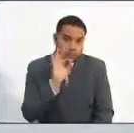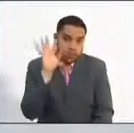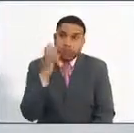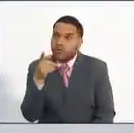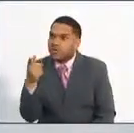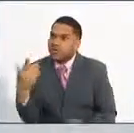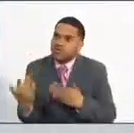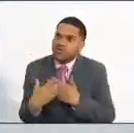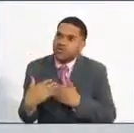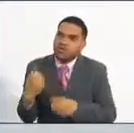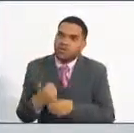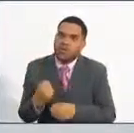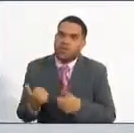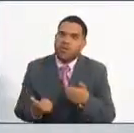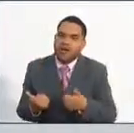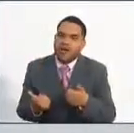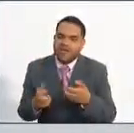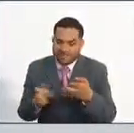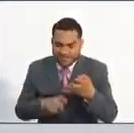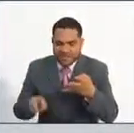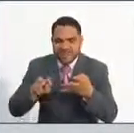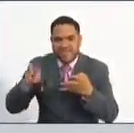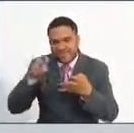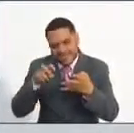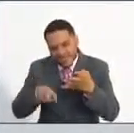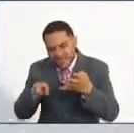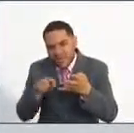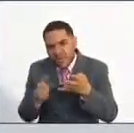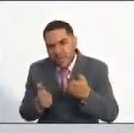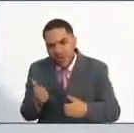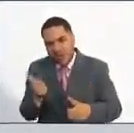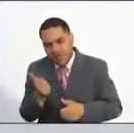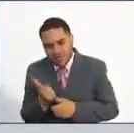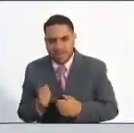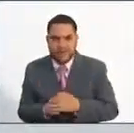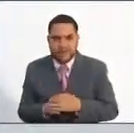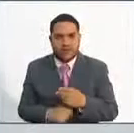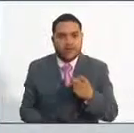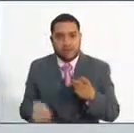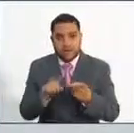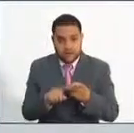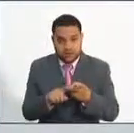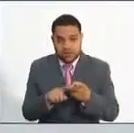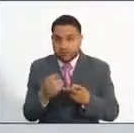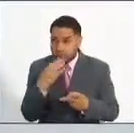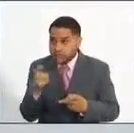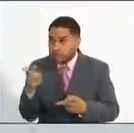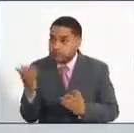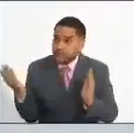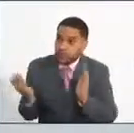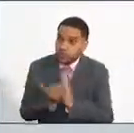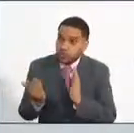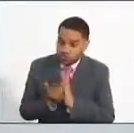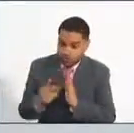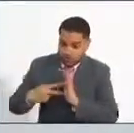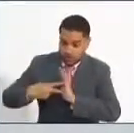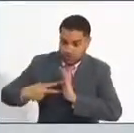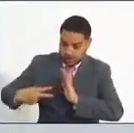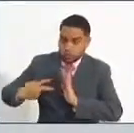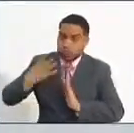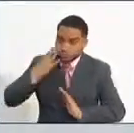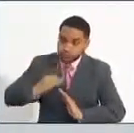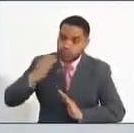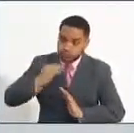aspirar a empleo de nivel asistencial. Si tiene algún estudio de nivel técnico y experiencia